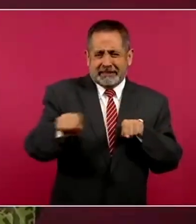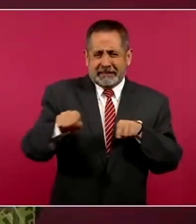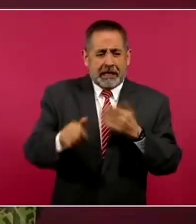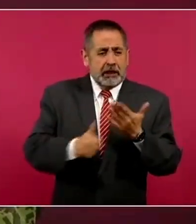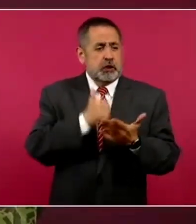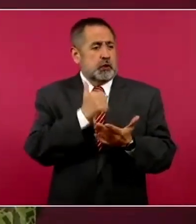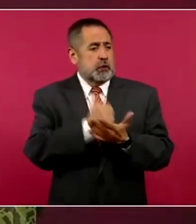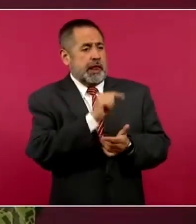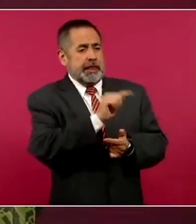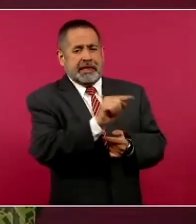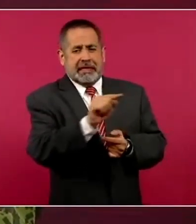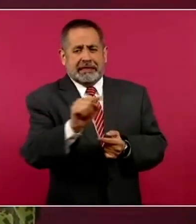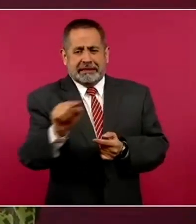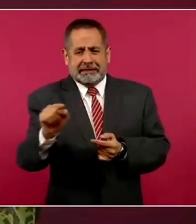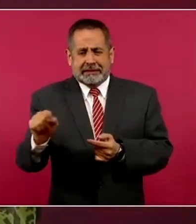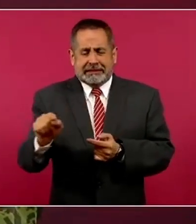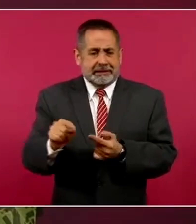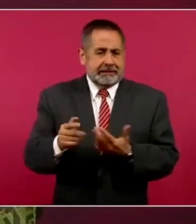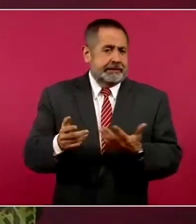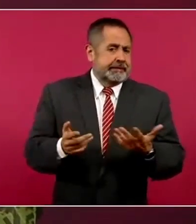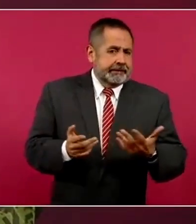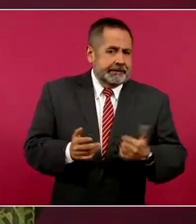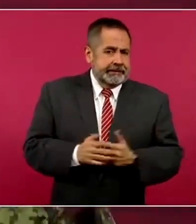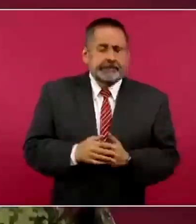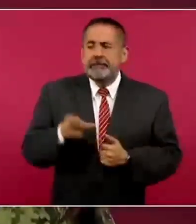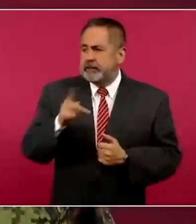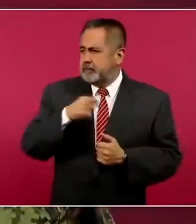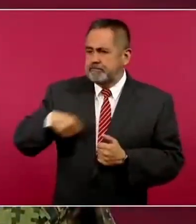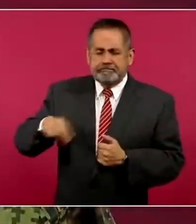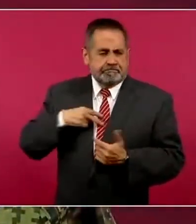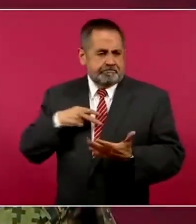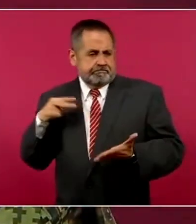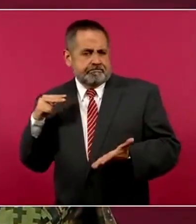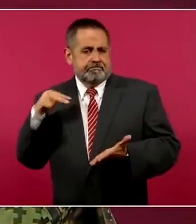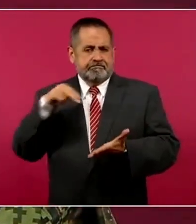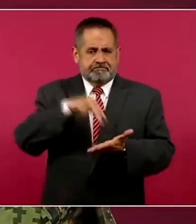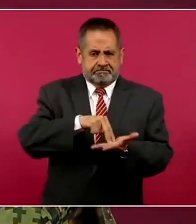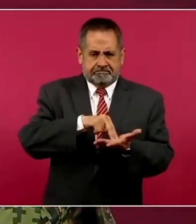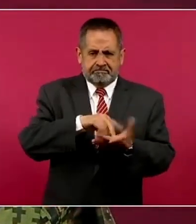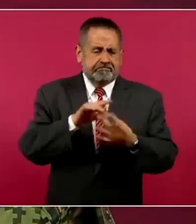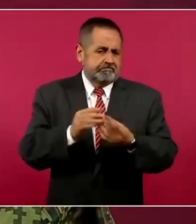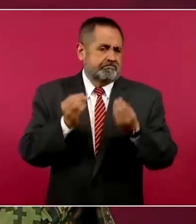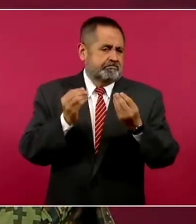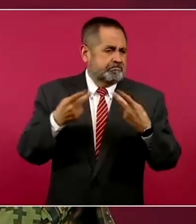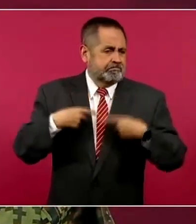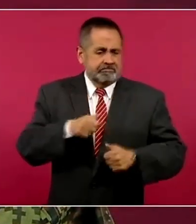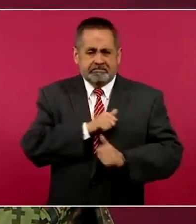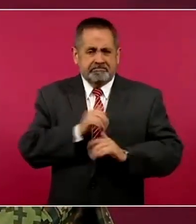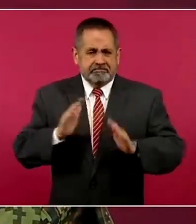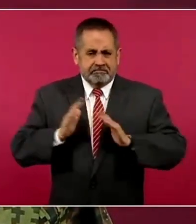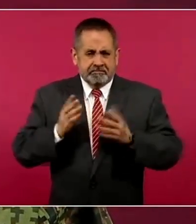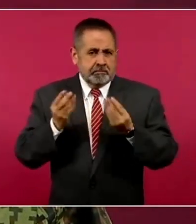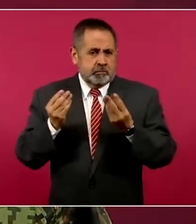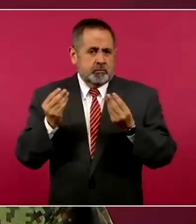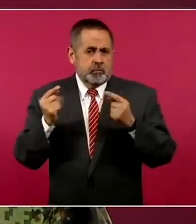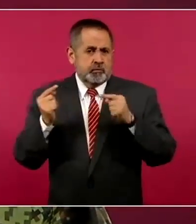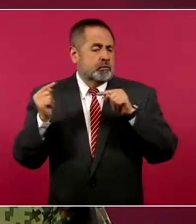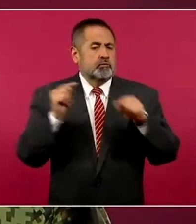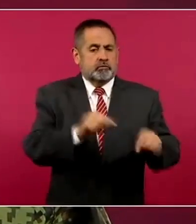pero tenemos una presencia también de efectivos considerables,